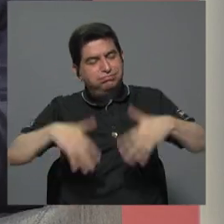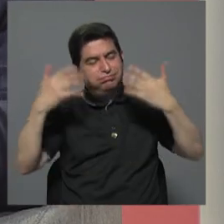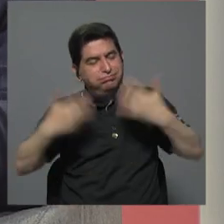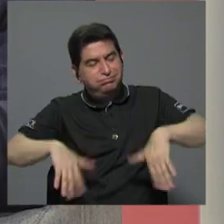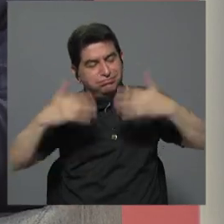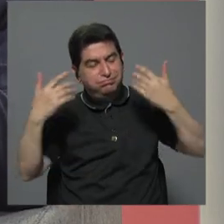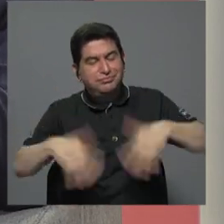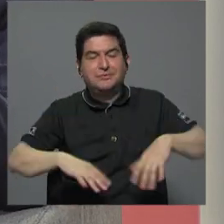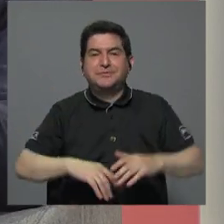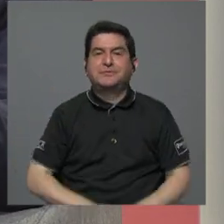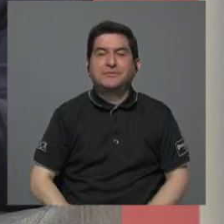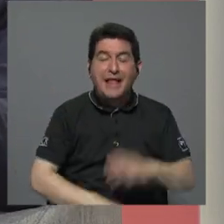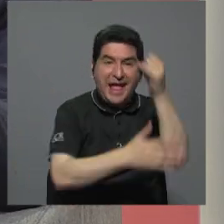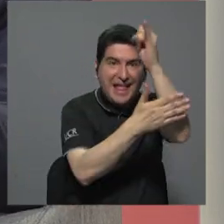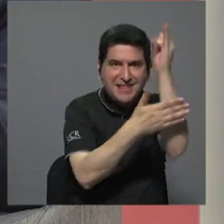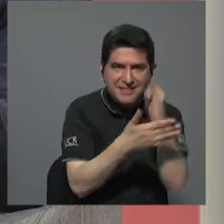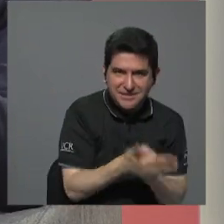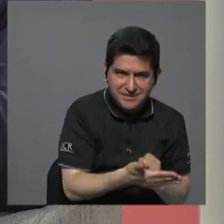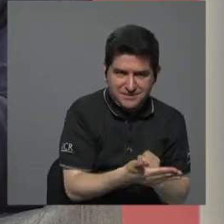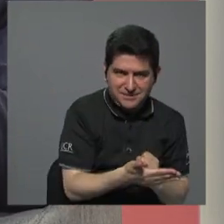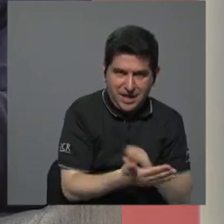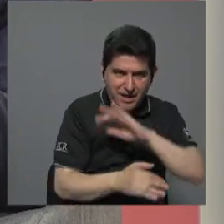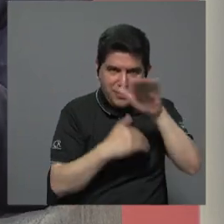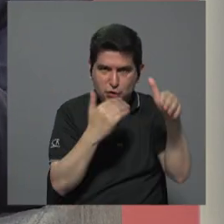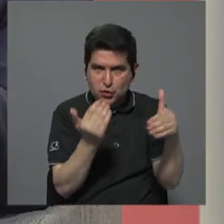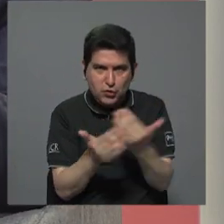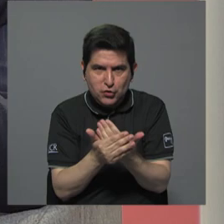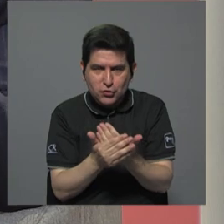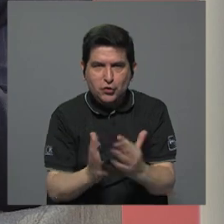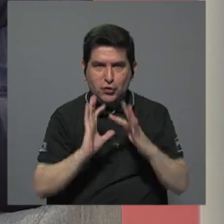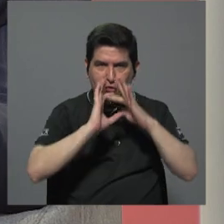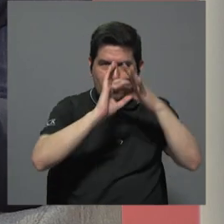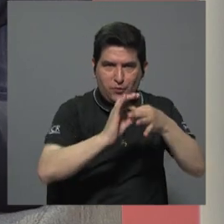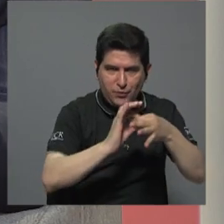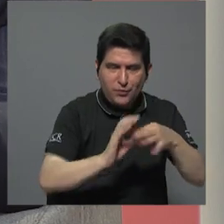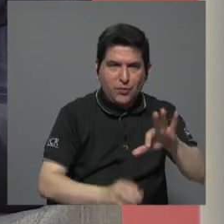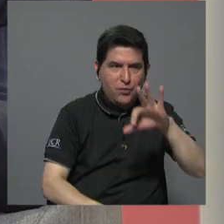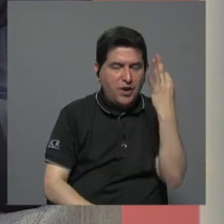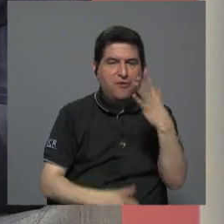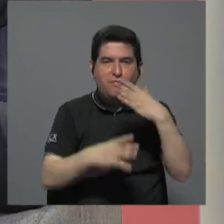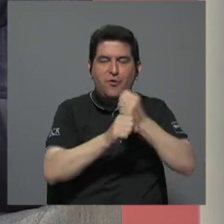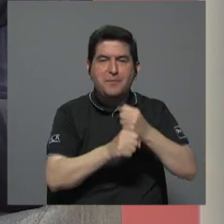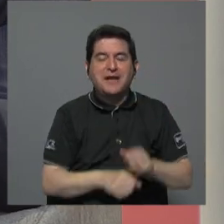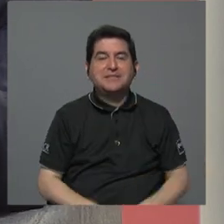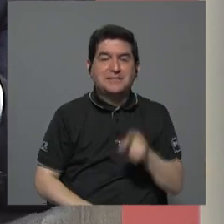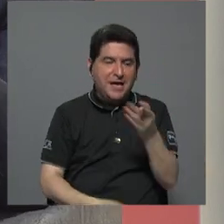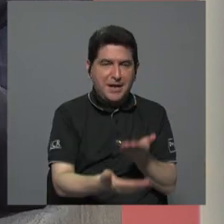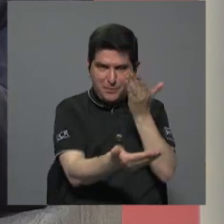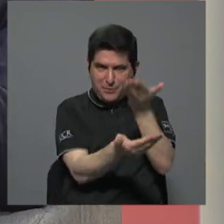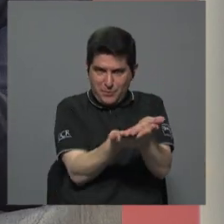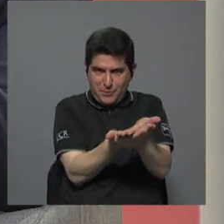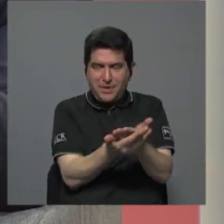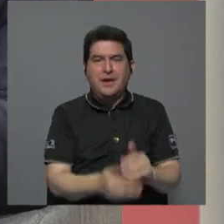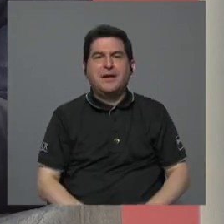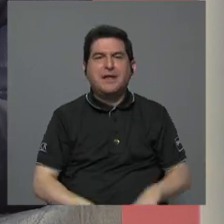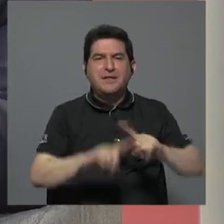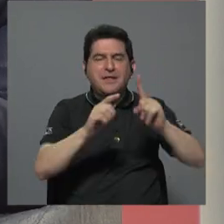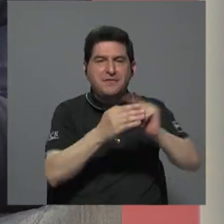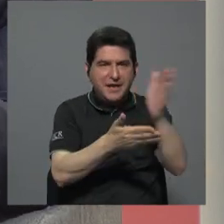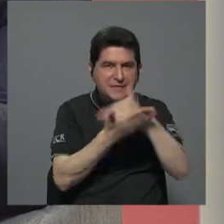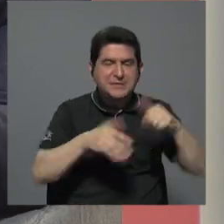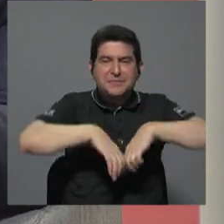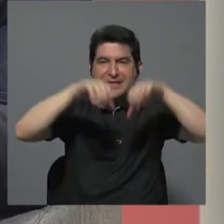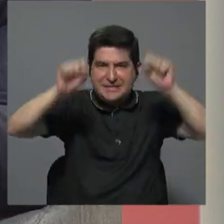y el diseño de todo lo que tenía que ver con la forma en que se elaboraban los carteles todas estas partes que tienen que ver más con